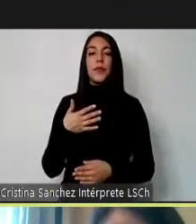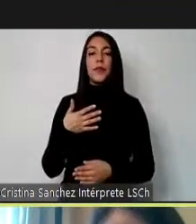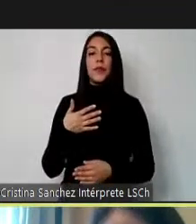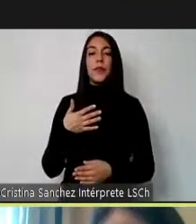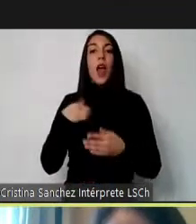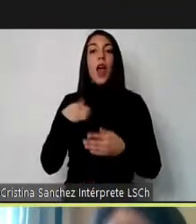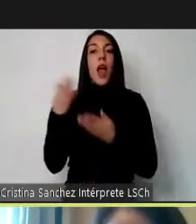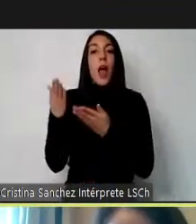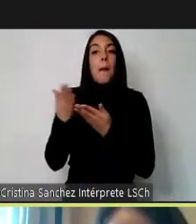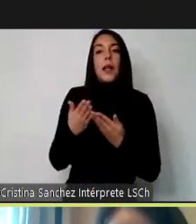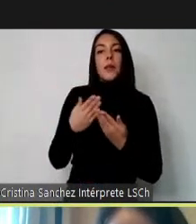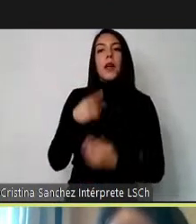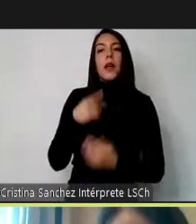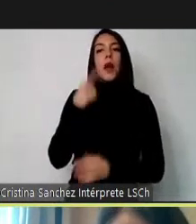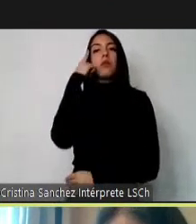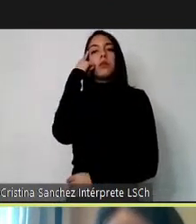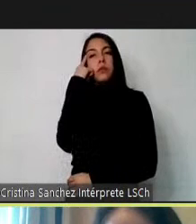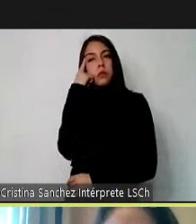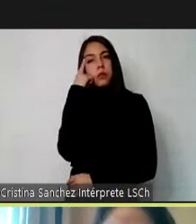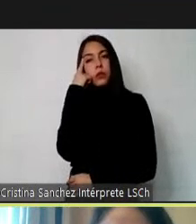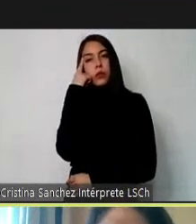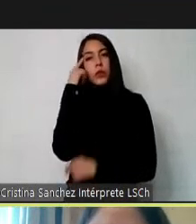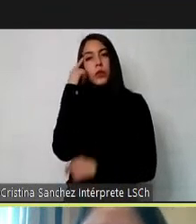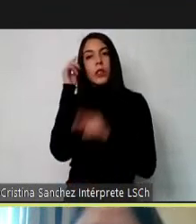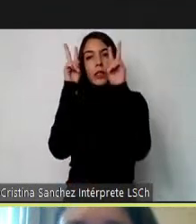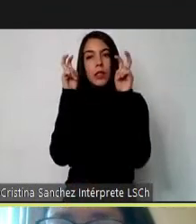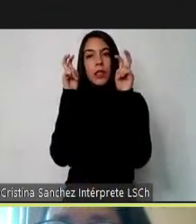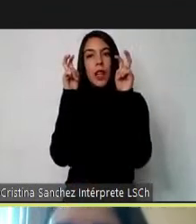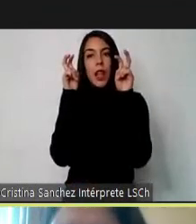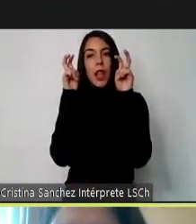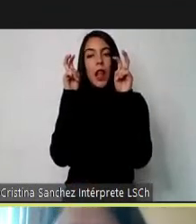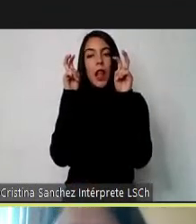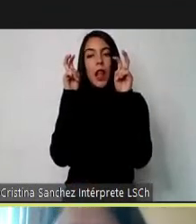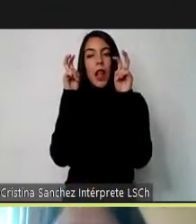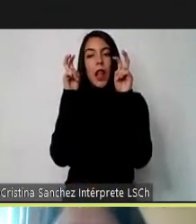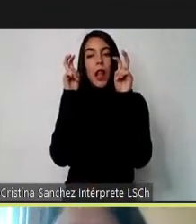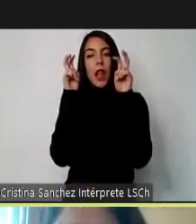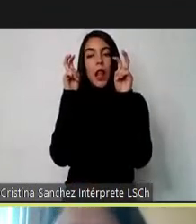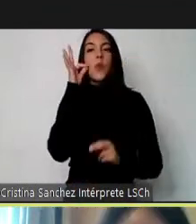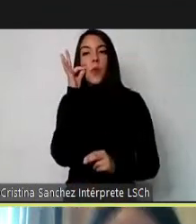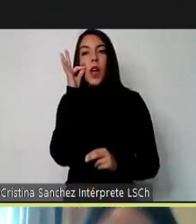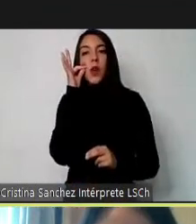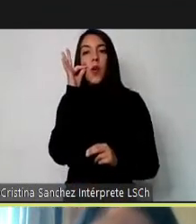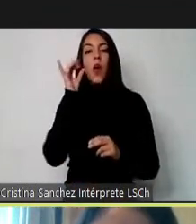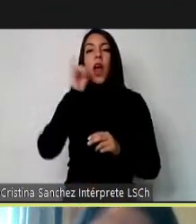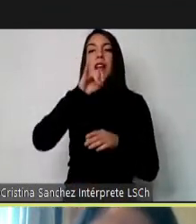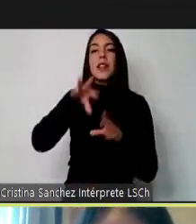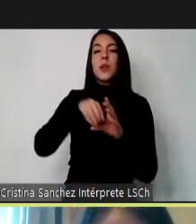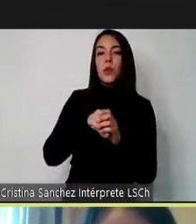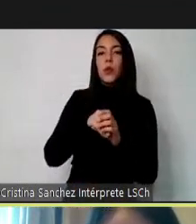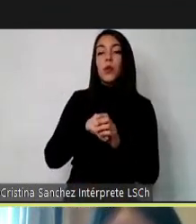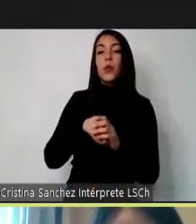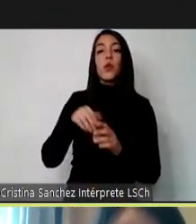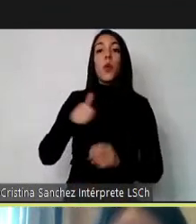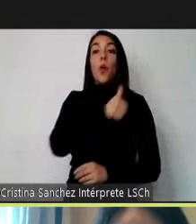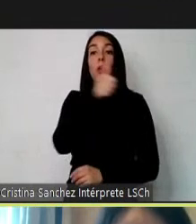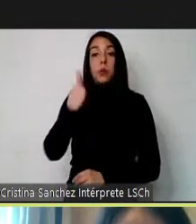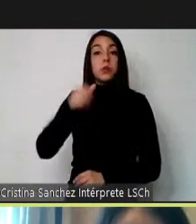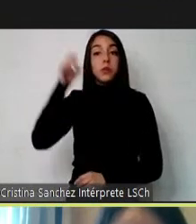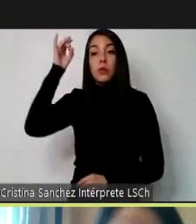invitado para reflexionar sobre el concepto de derechos humanos para la inclusión. Como todos sabemos,